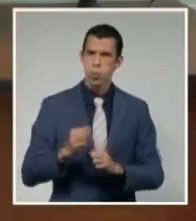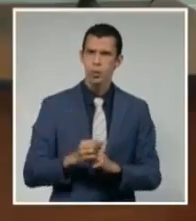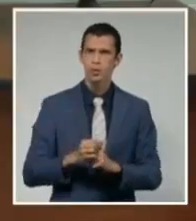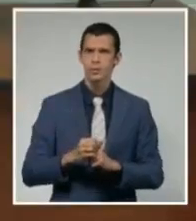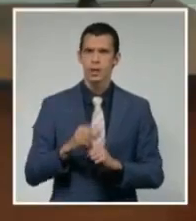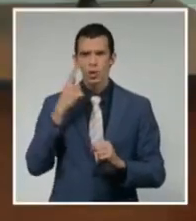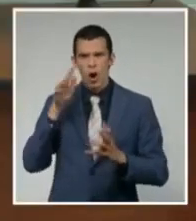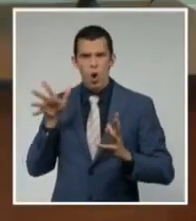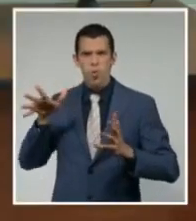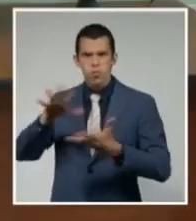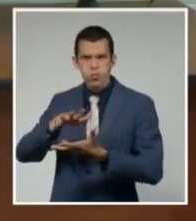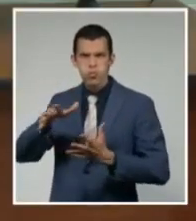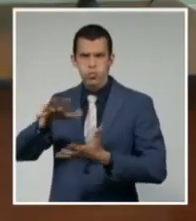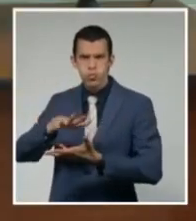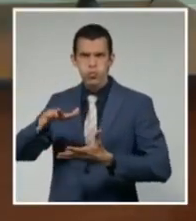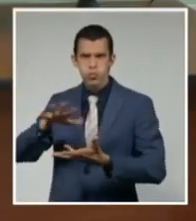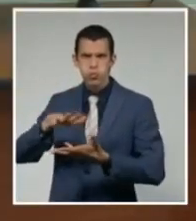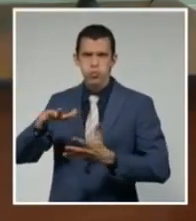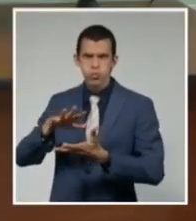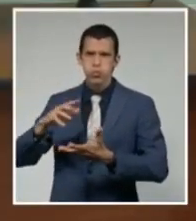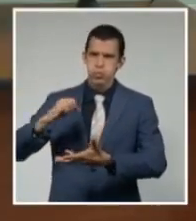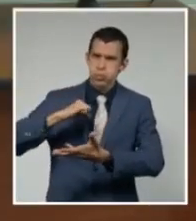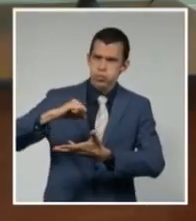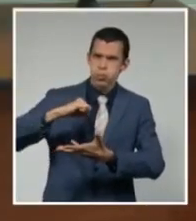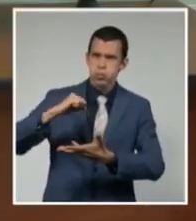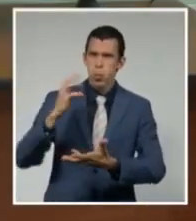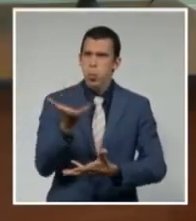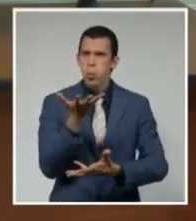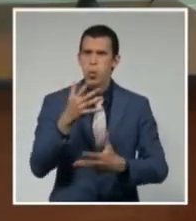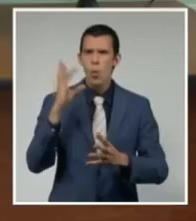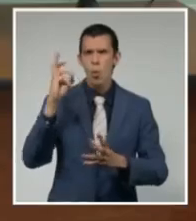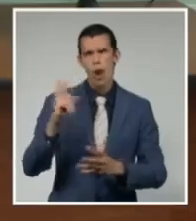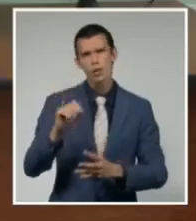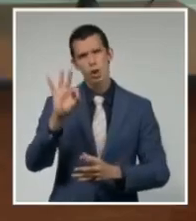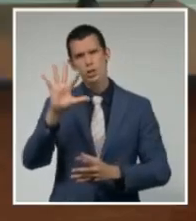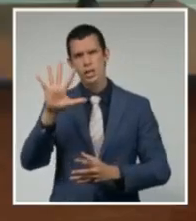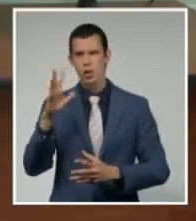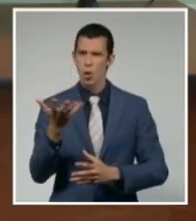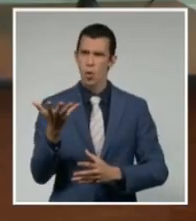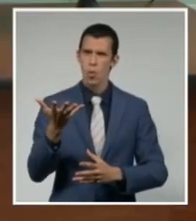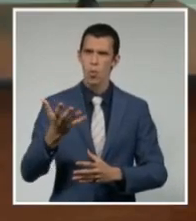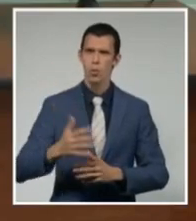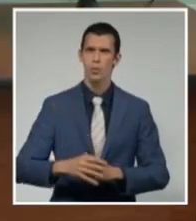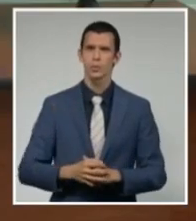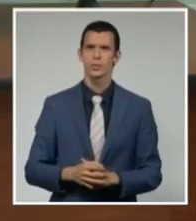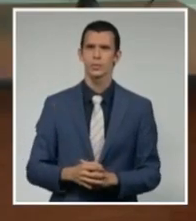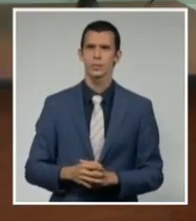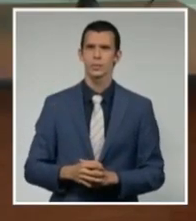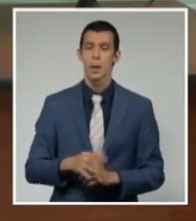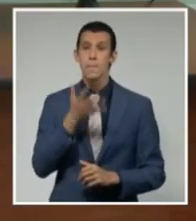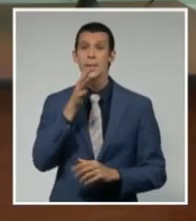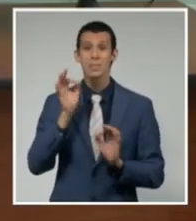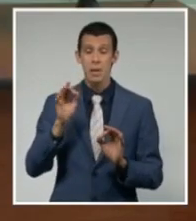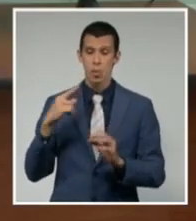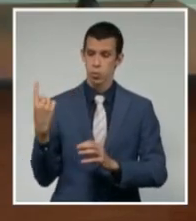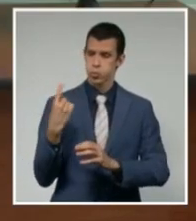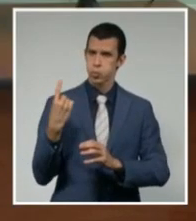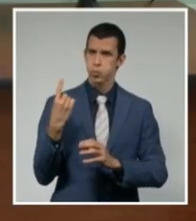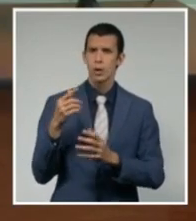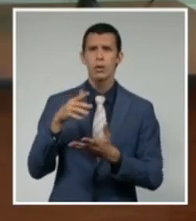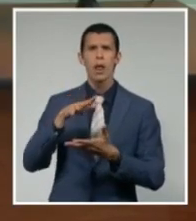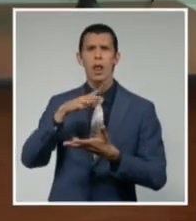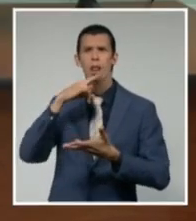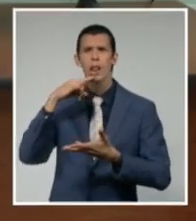oeste noroeste, pero que es casi un oeste, a 33 kilómetros por hora. mueve bastante rápido. Tenemos al norte un